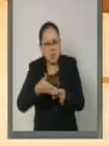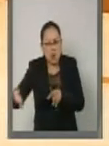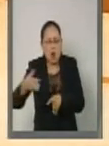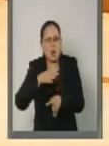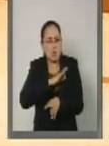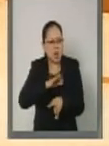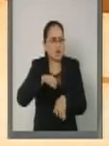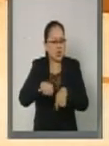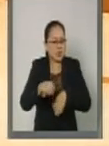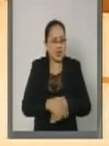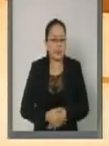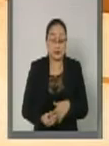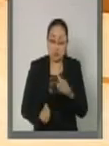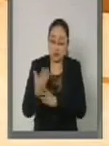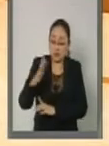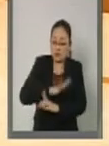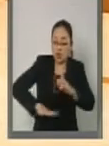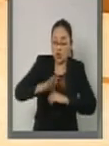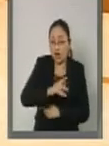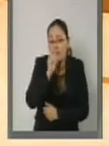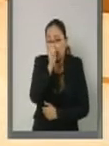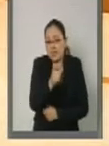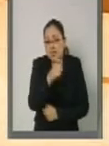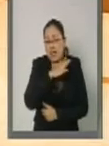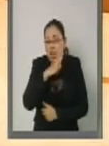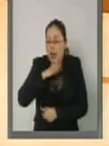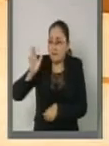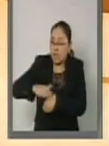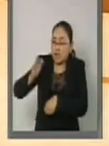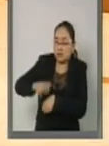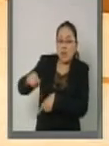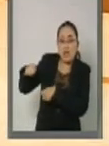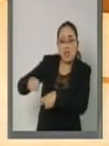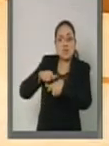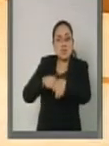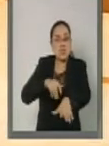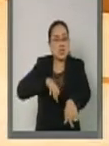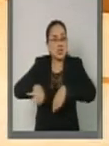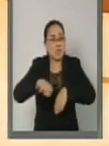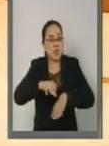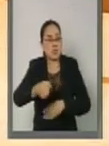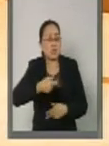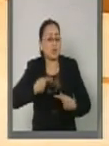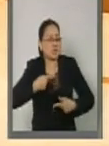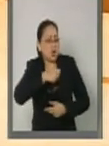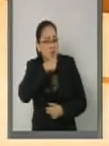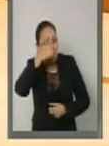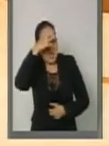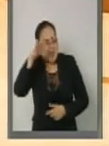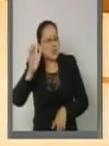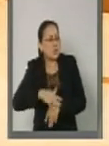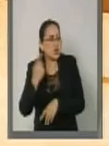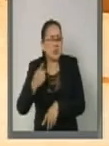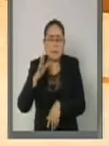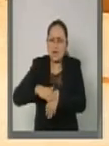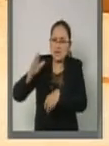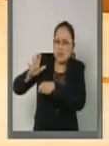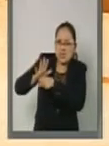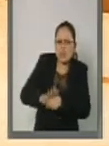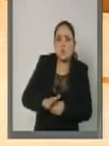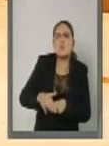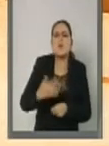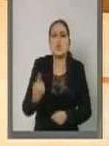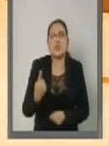nuevas condiciones generan una presión adicional sobre la situación laboral de las personas adultas mayores, ya que, por un lado,